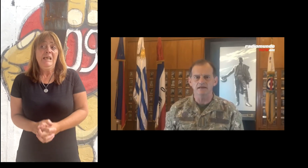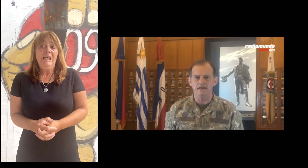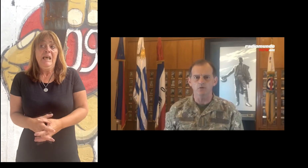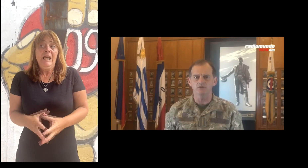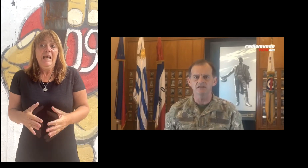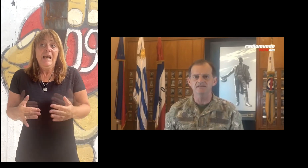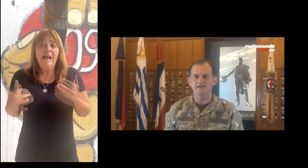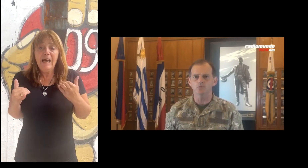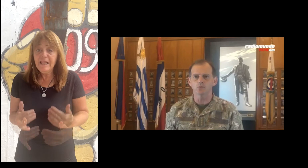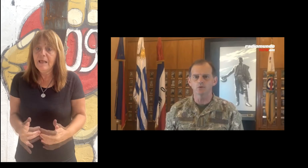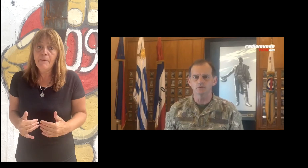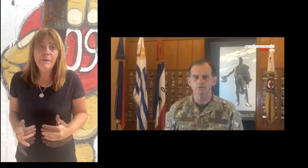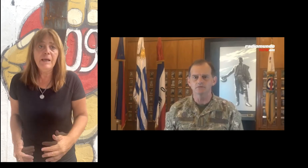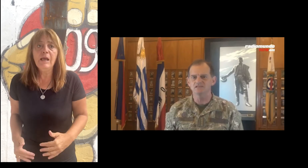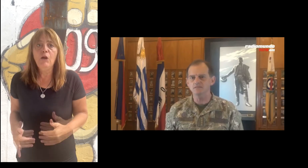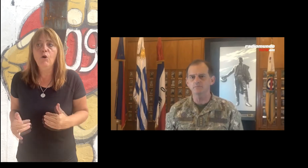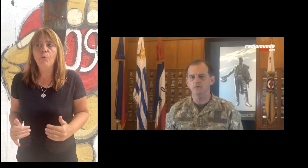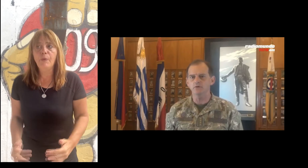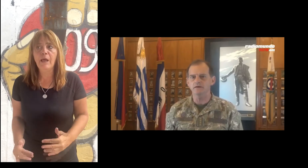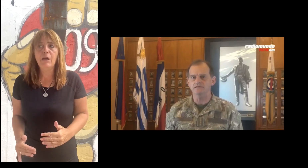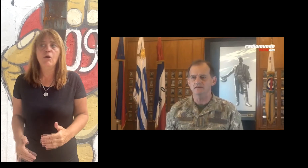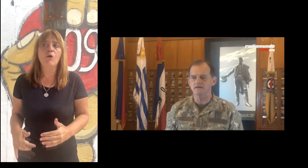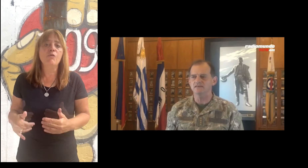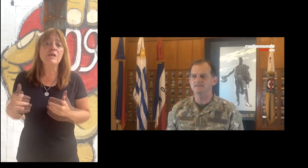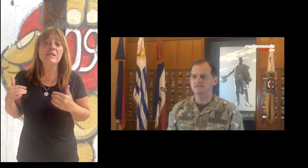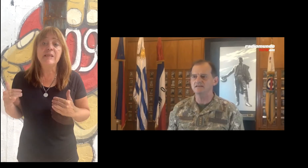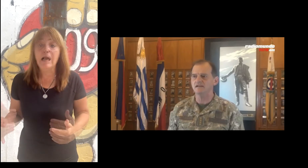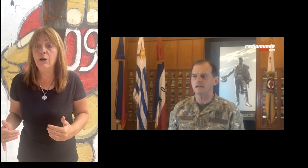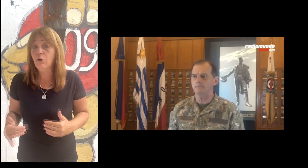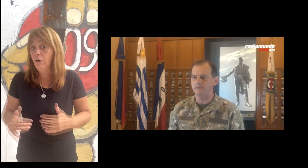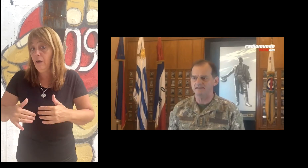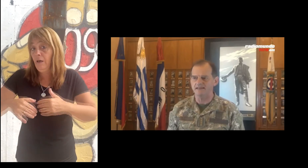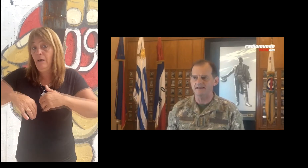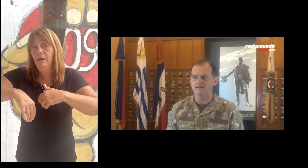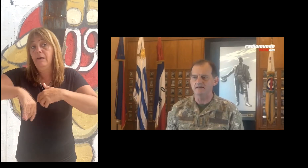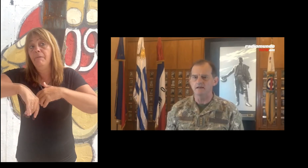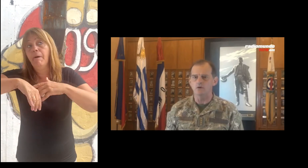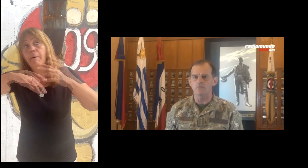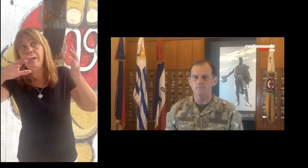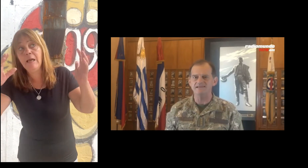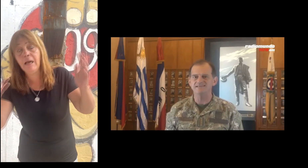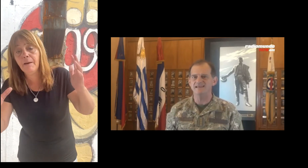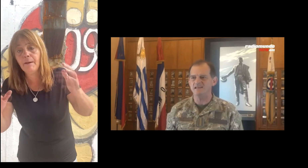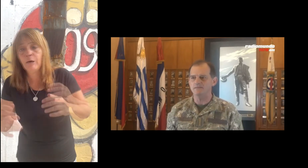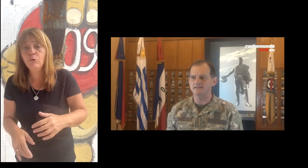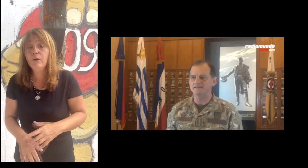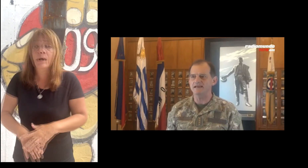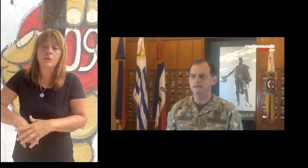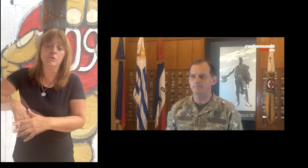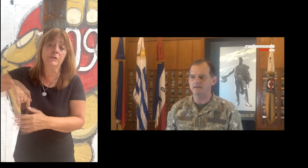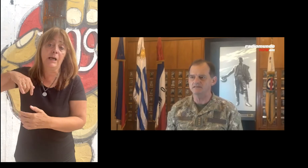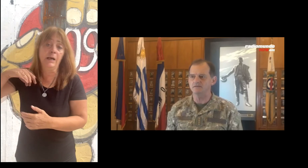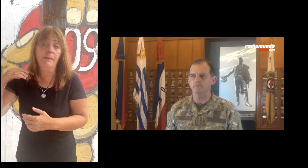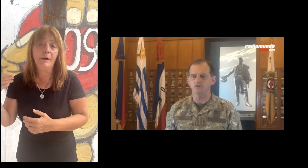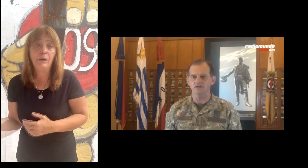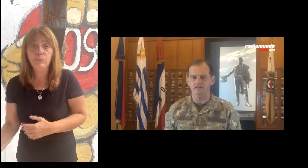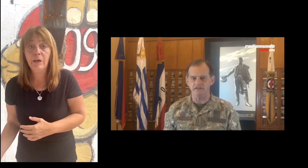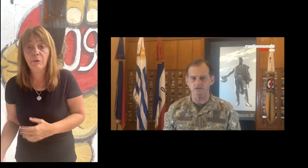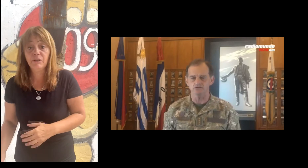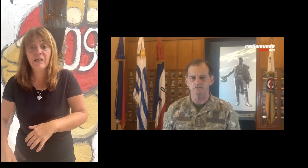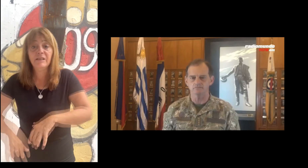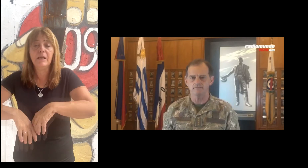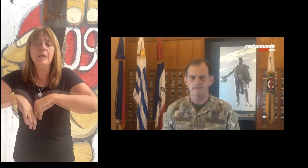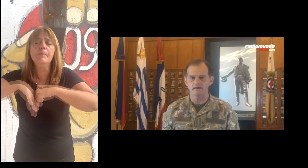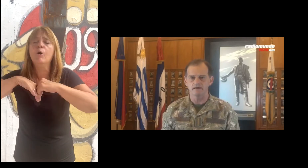que mete para adentro a 135 porque simplemente tienen su afiliación política, pero además agrega que extorsiona